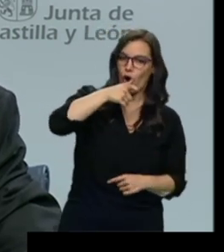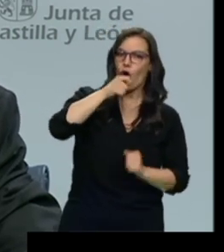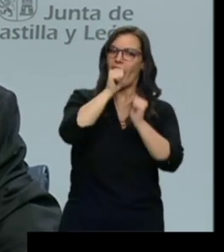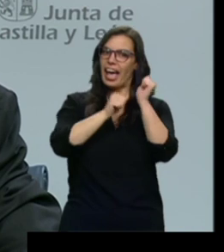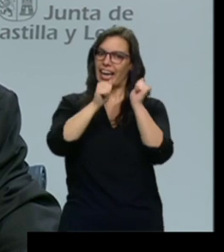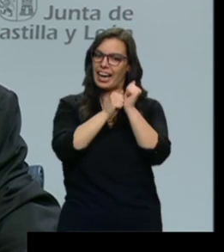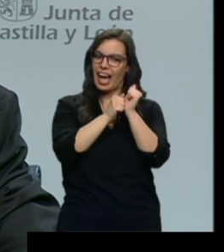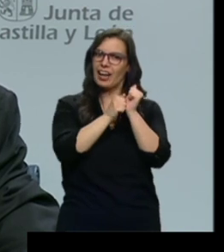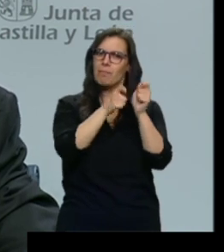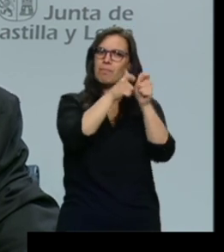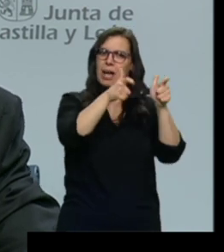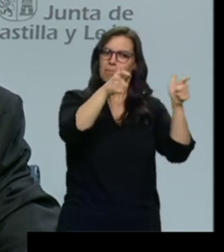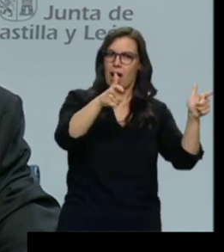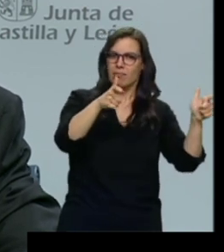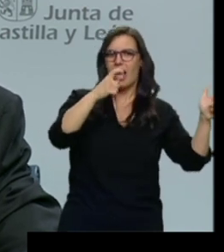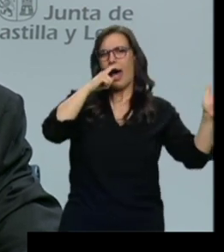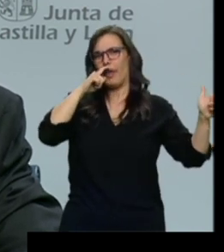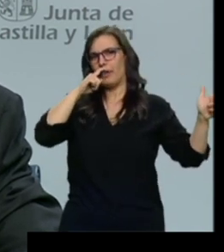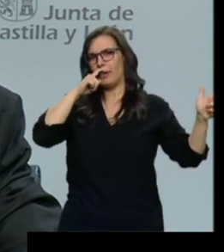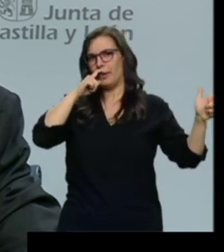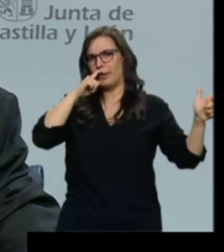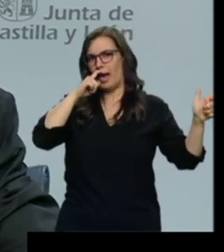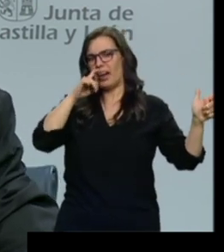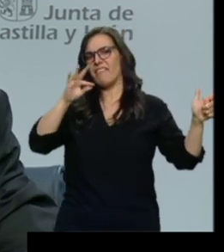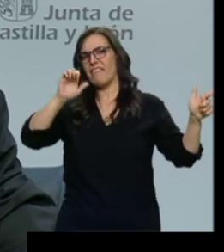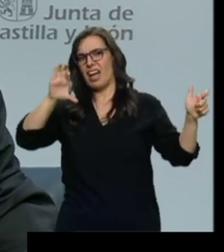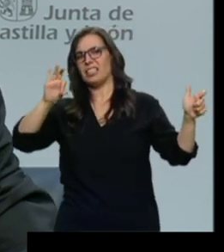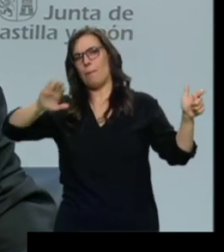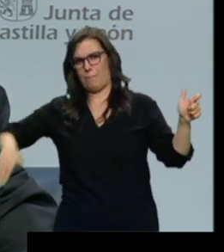Herrera y menos Aznar y menos Faes.